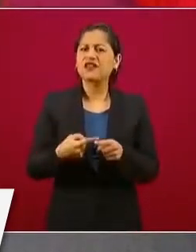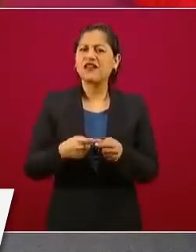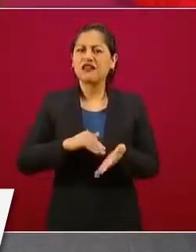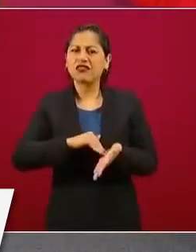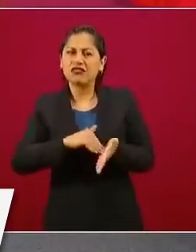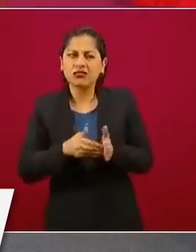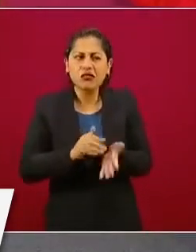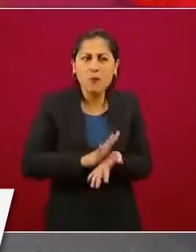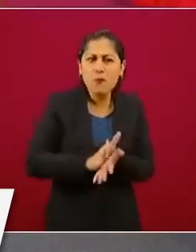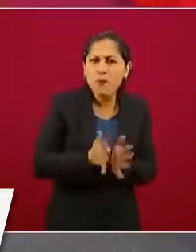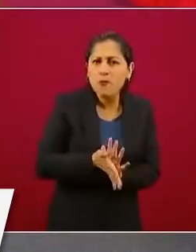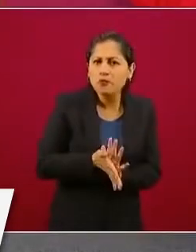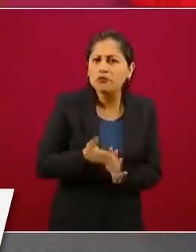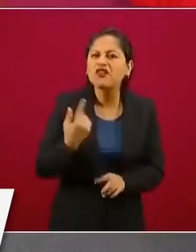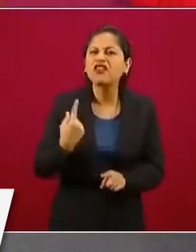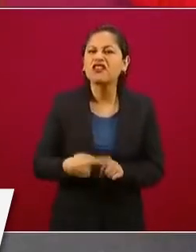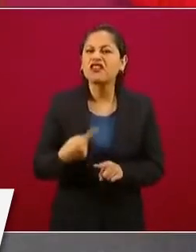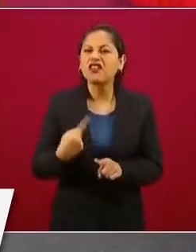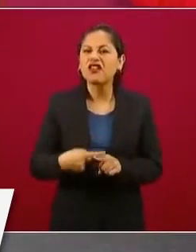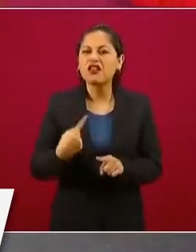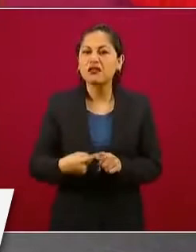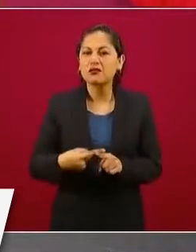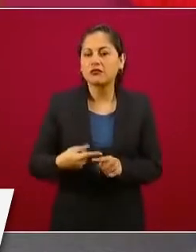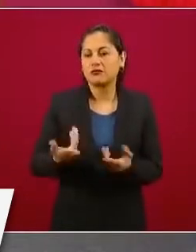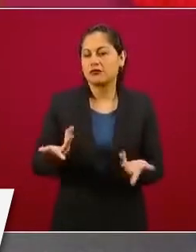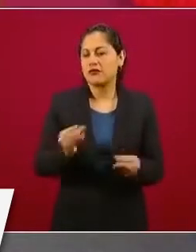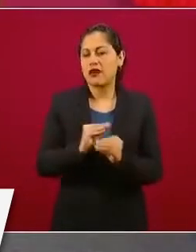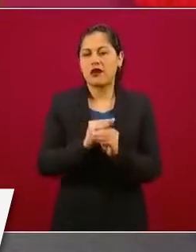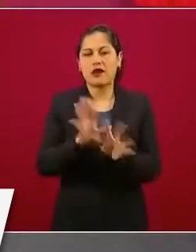y les diría